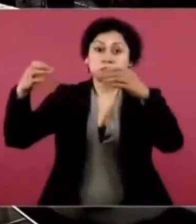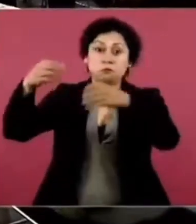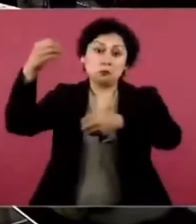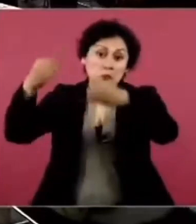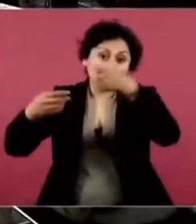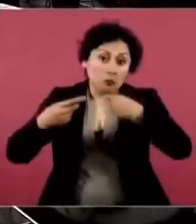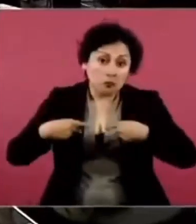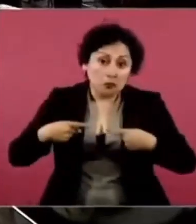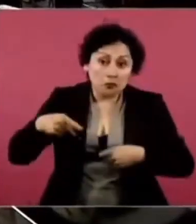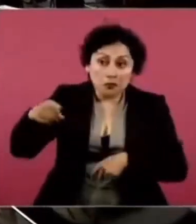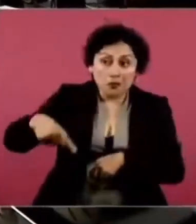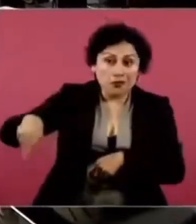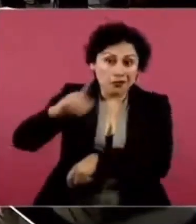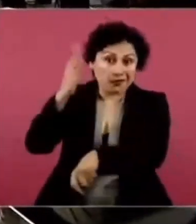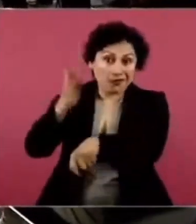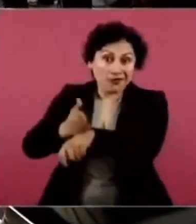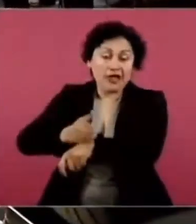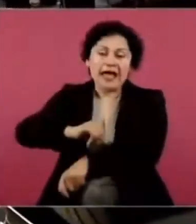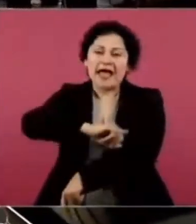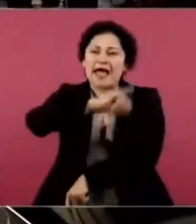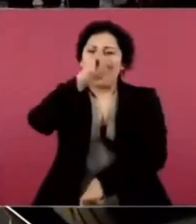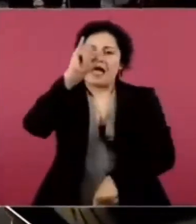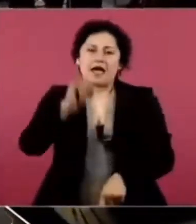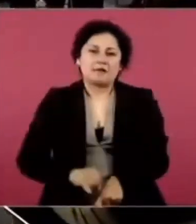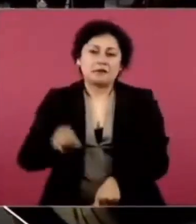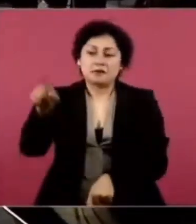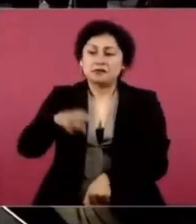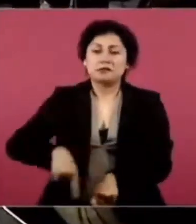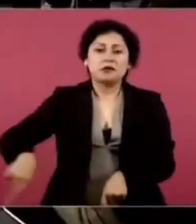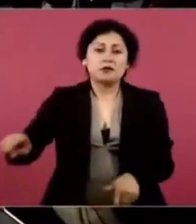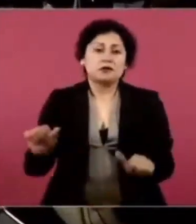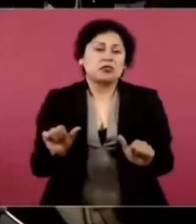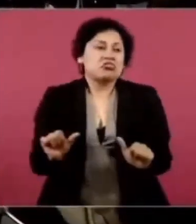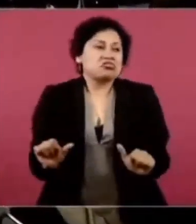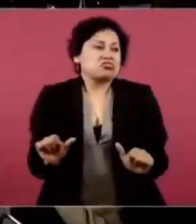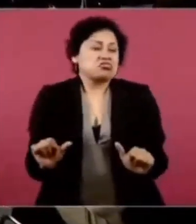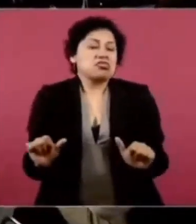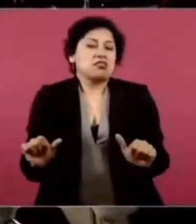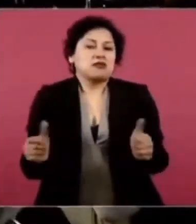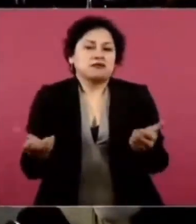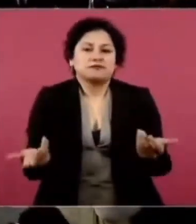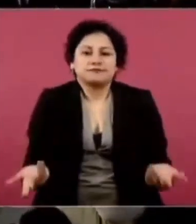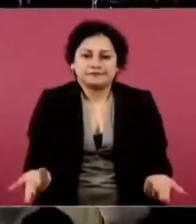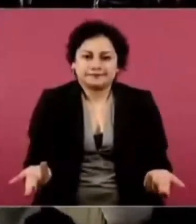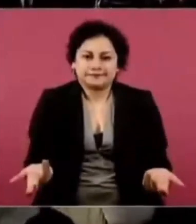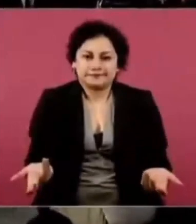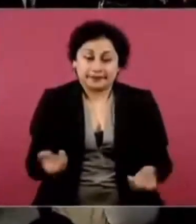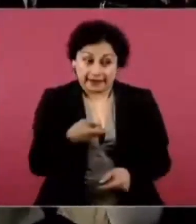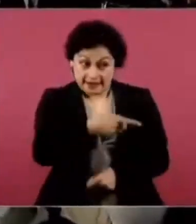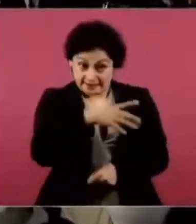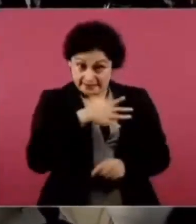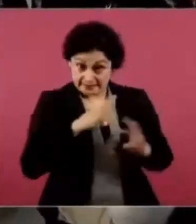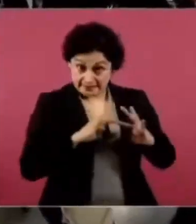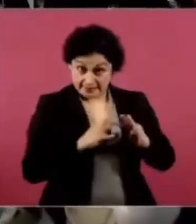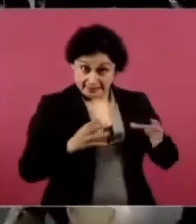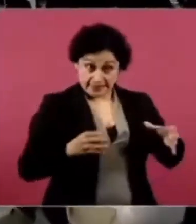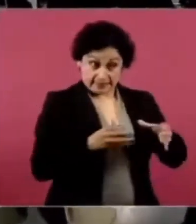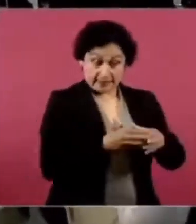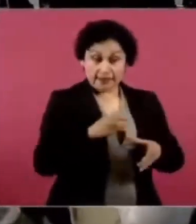Hay impunidad completa. Y existe el Consejo de la Judicatura para eso.